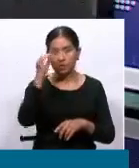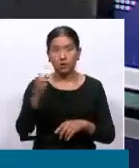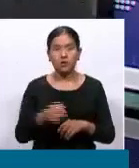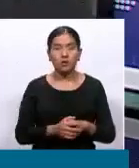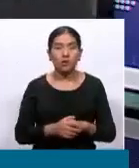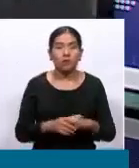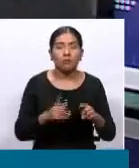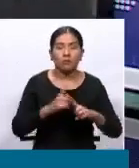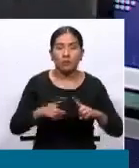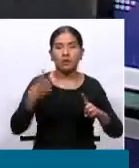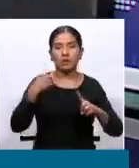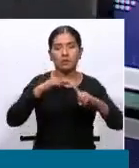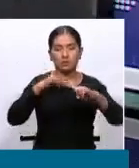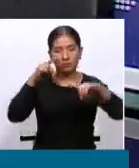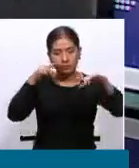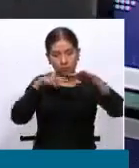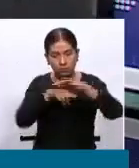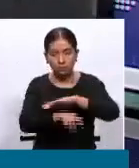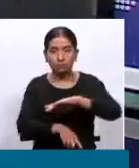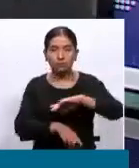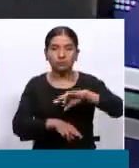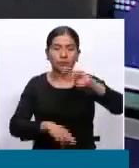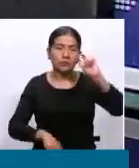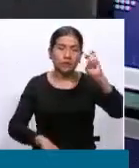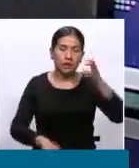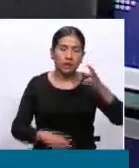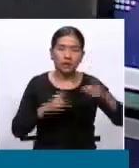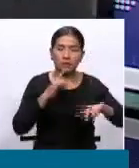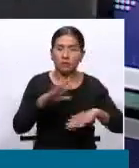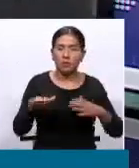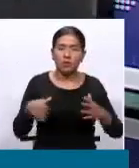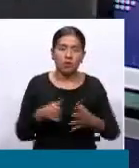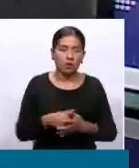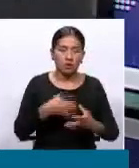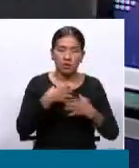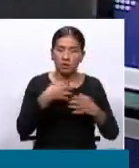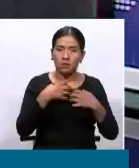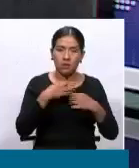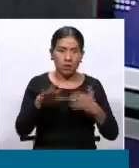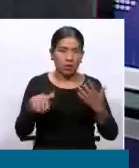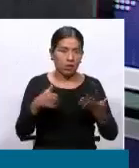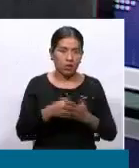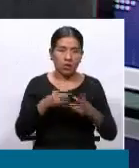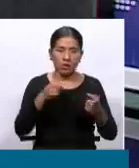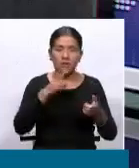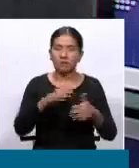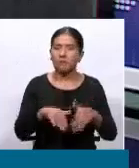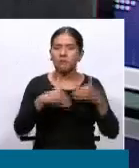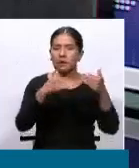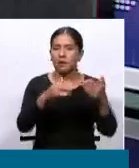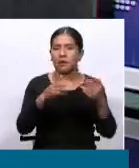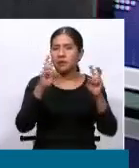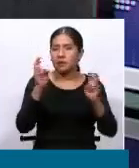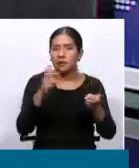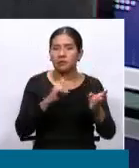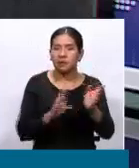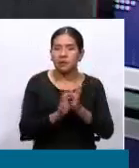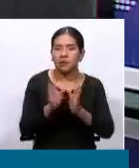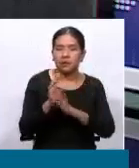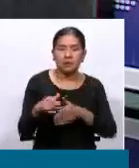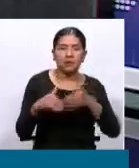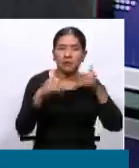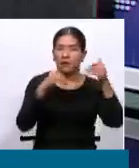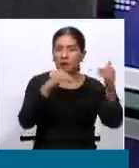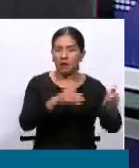vislumbra que toda esta manifestación, todo lo que está sucediendo va más allá del censo, va más allá